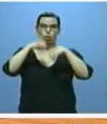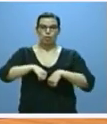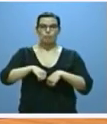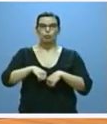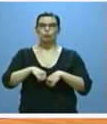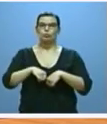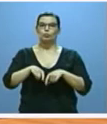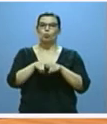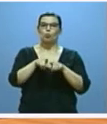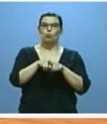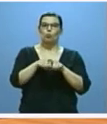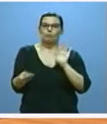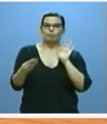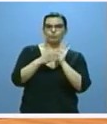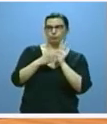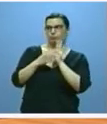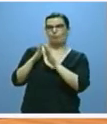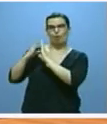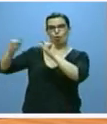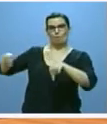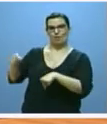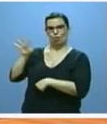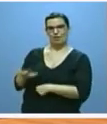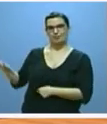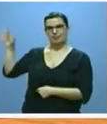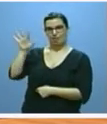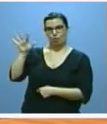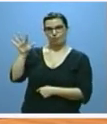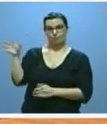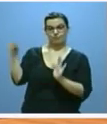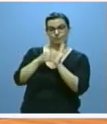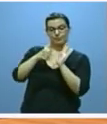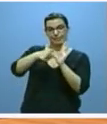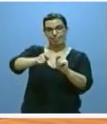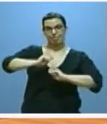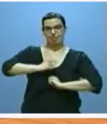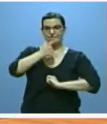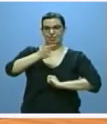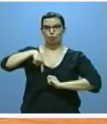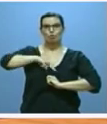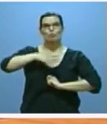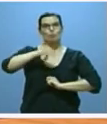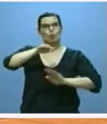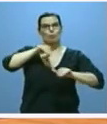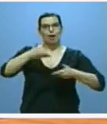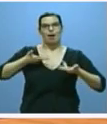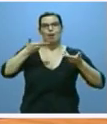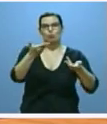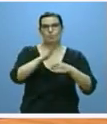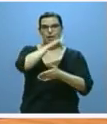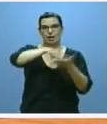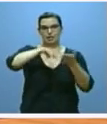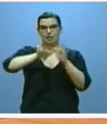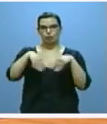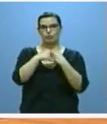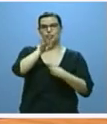suscripción de una adenda al convenio con el Estado. Ello nos ha permitido convocar ayudas al alquiler por 14,7